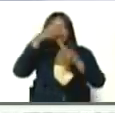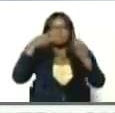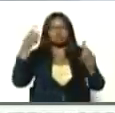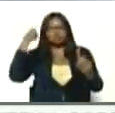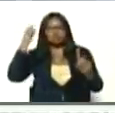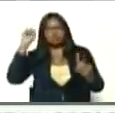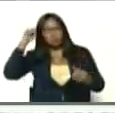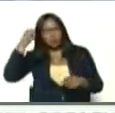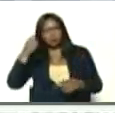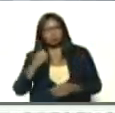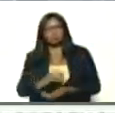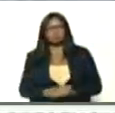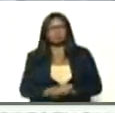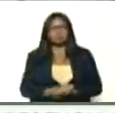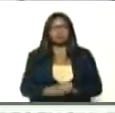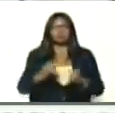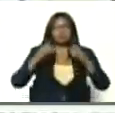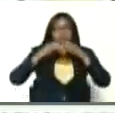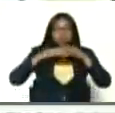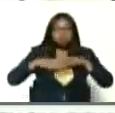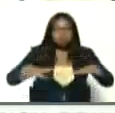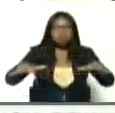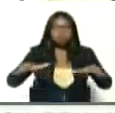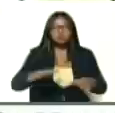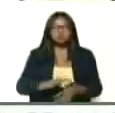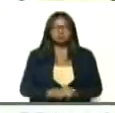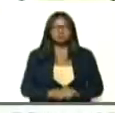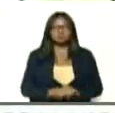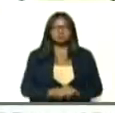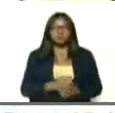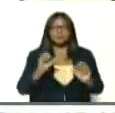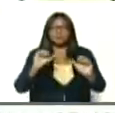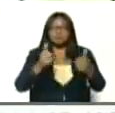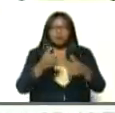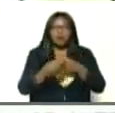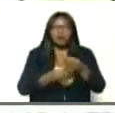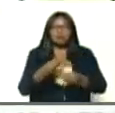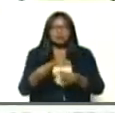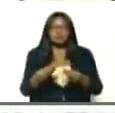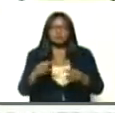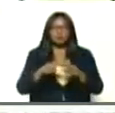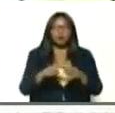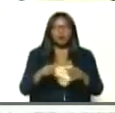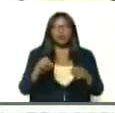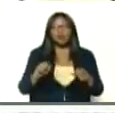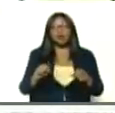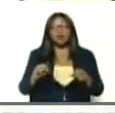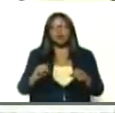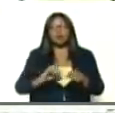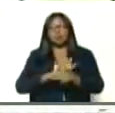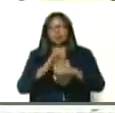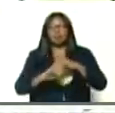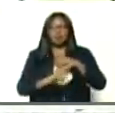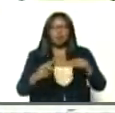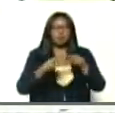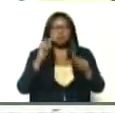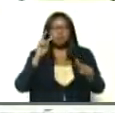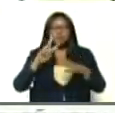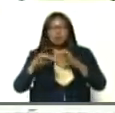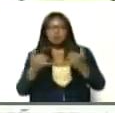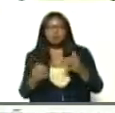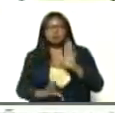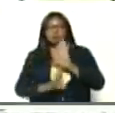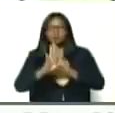bueno, se expandió, en las principales entidades, en las que se han identificado, las variantes, es donde hemos observado, un mayor